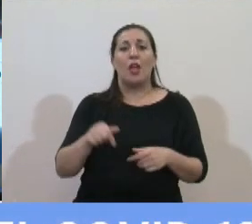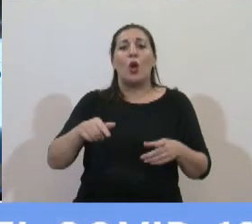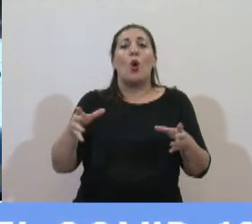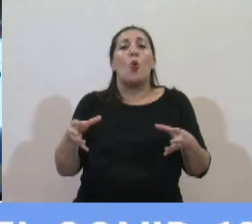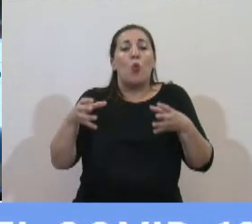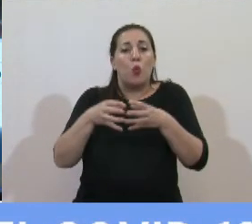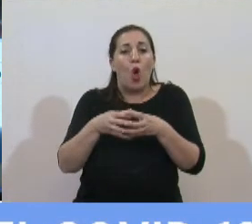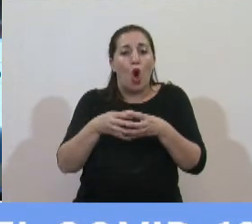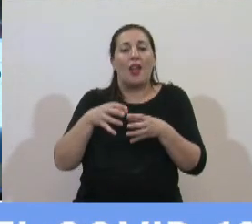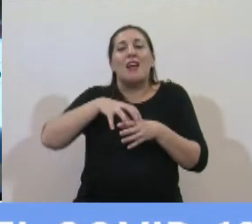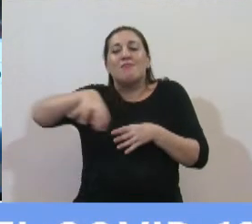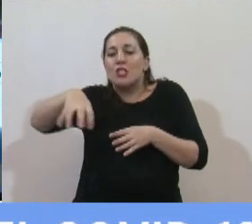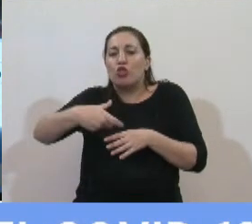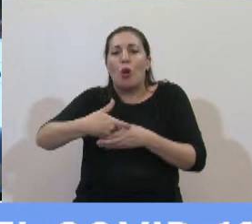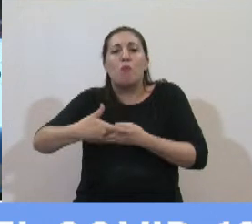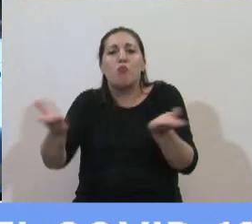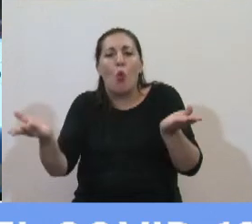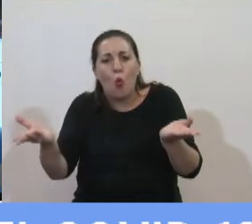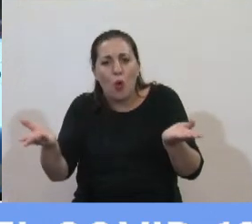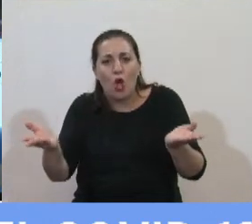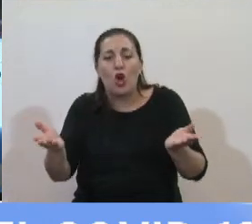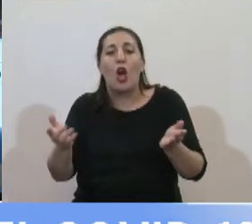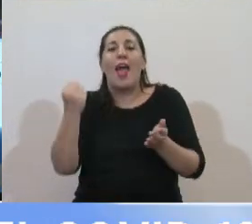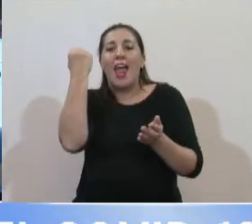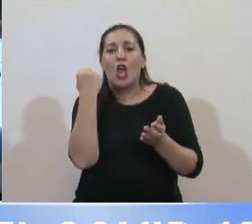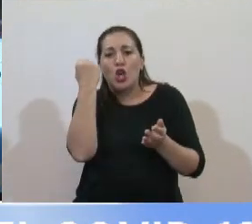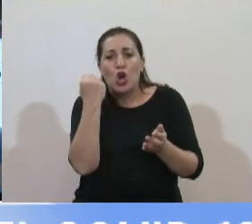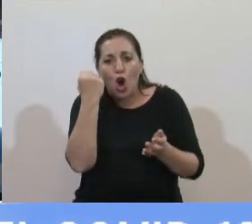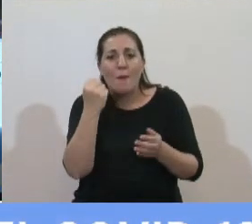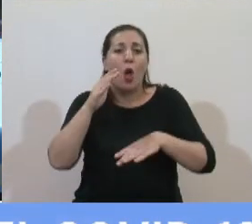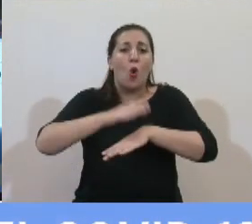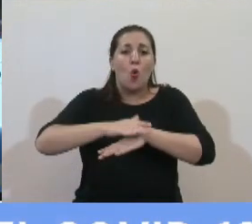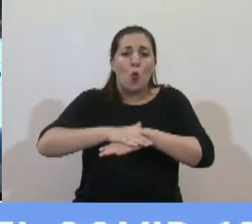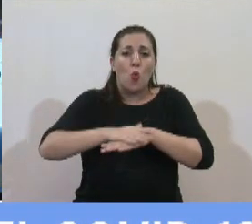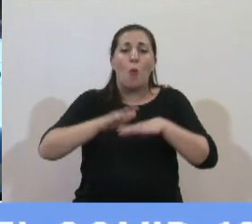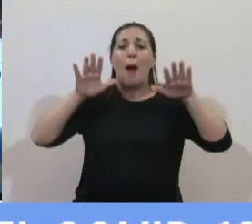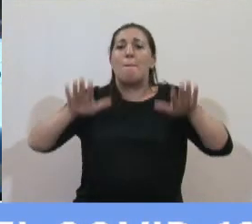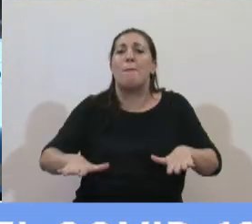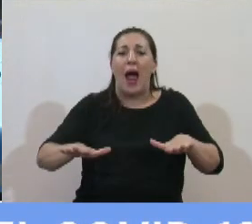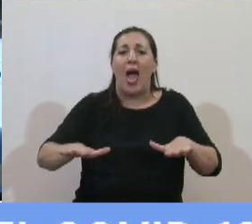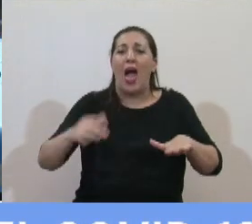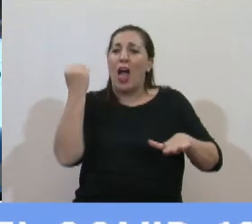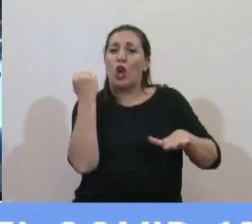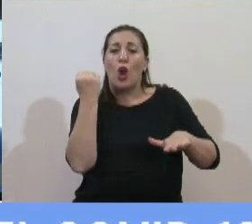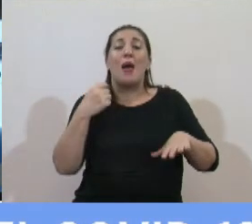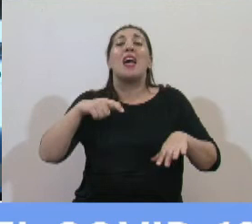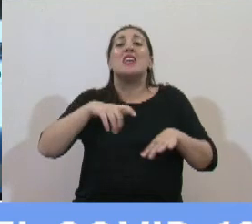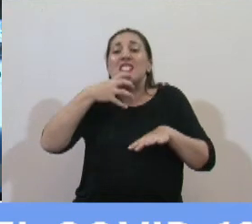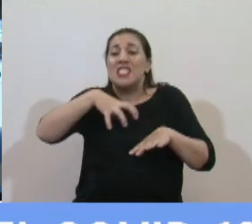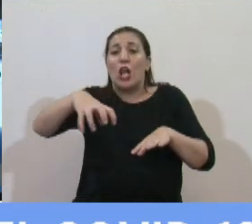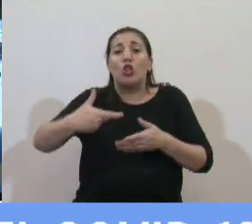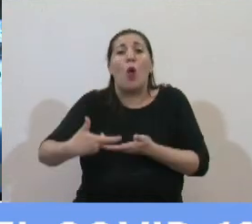bloque del sector público donde las economías como consecuencia del parato económico del sector público está